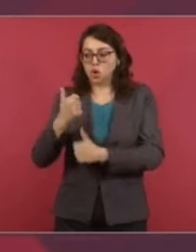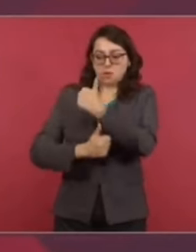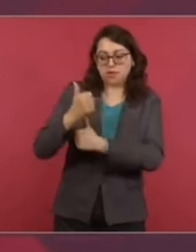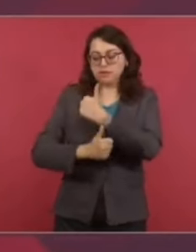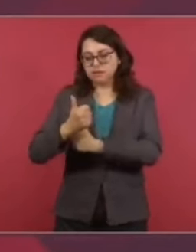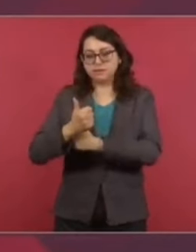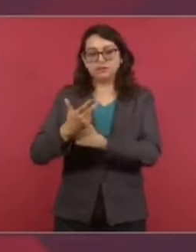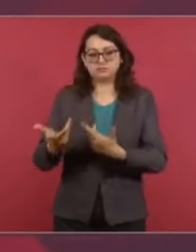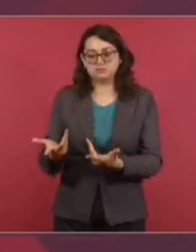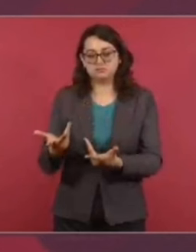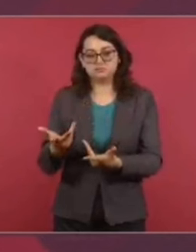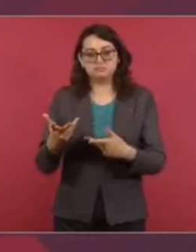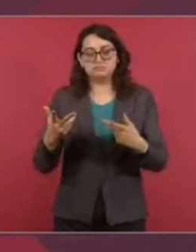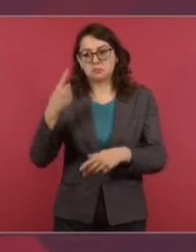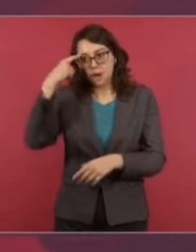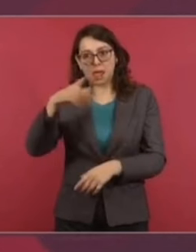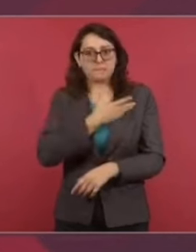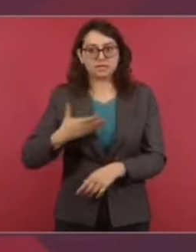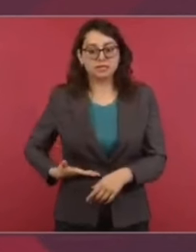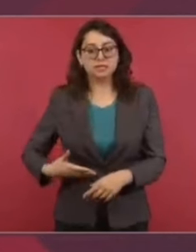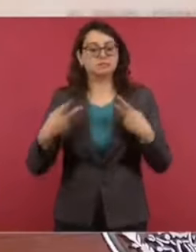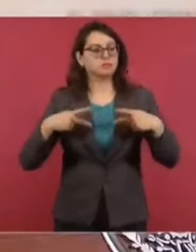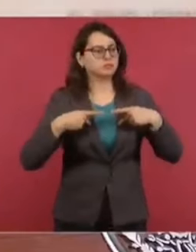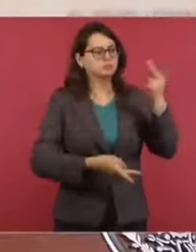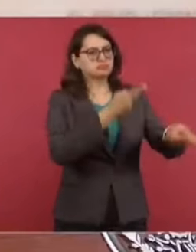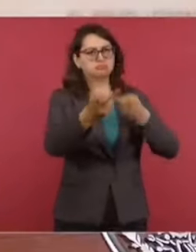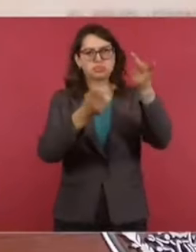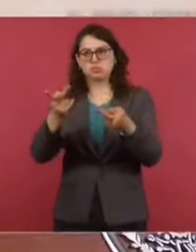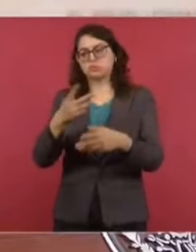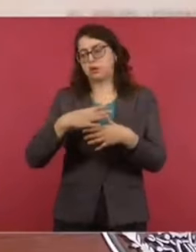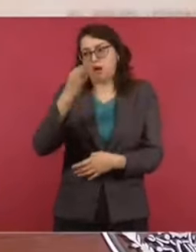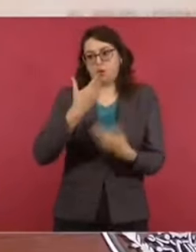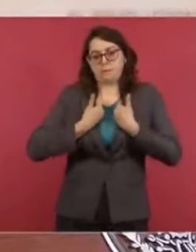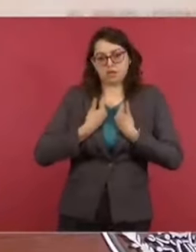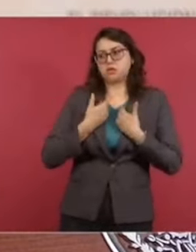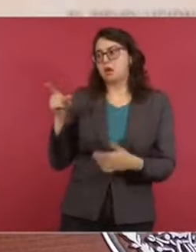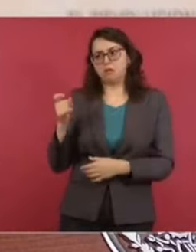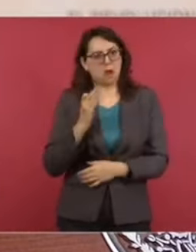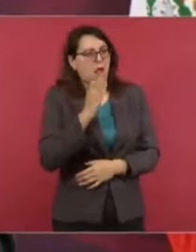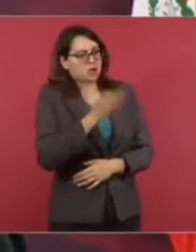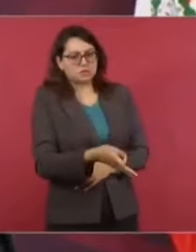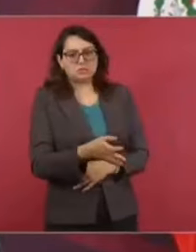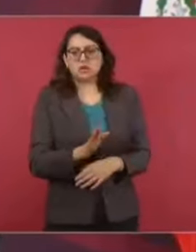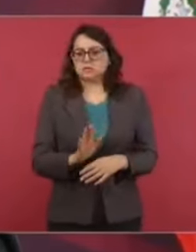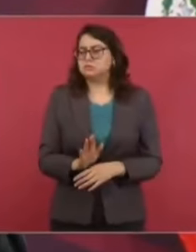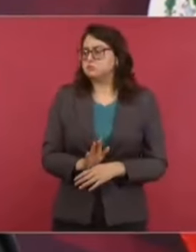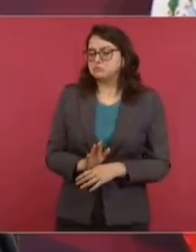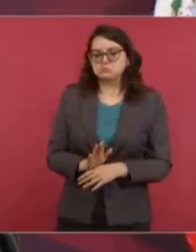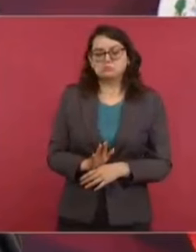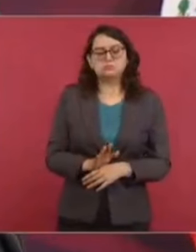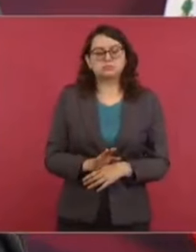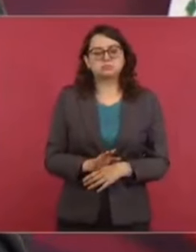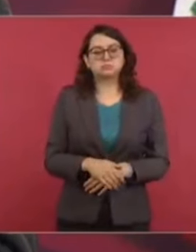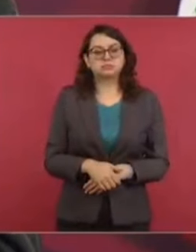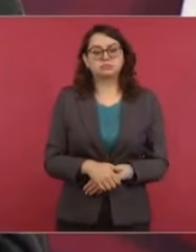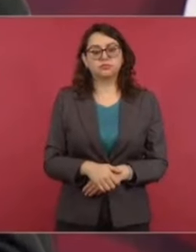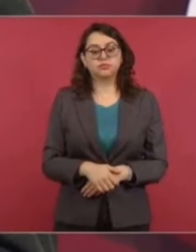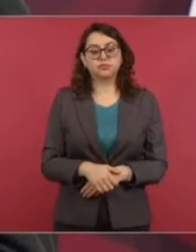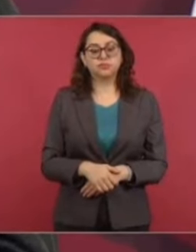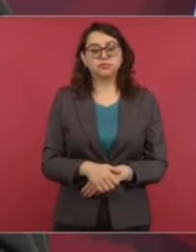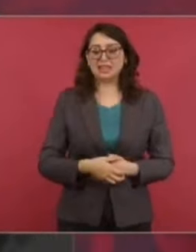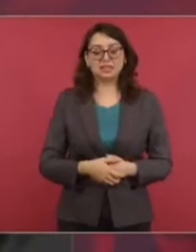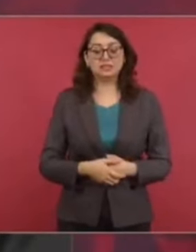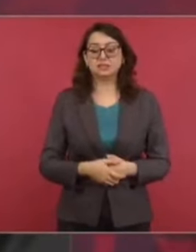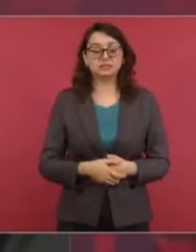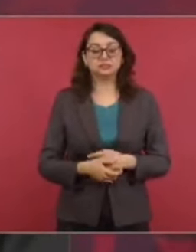a la presidencia. Y se hicieron encuestas, y él aceptó el resultado, sin pedir nada a cambio. Y vaya